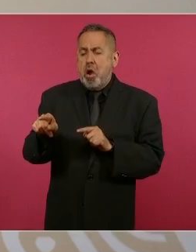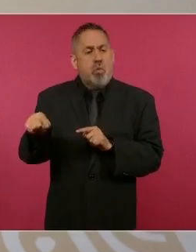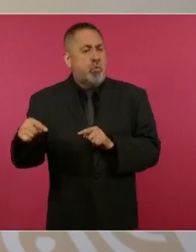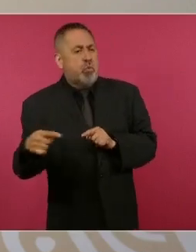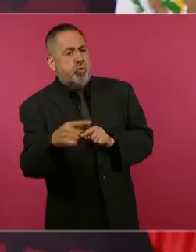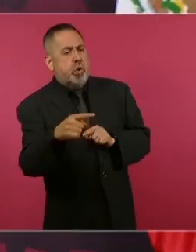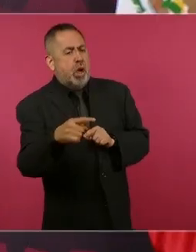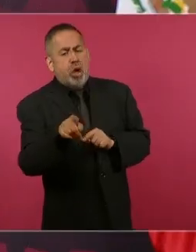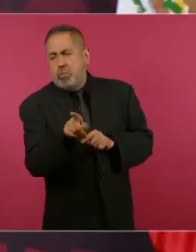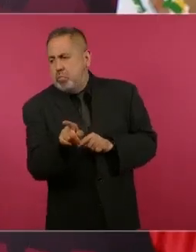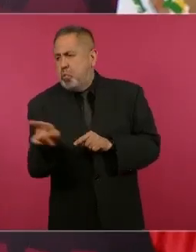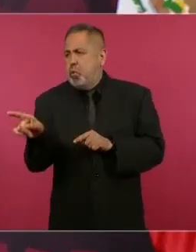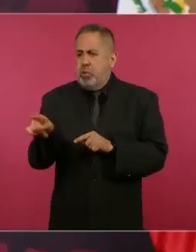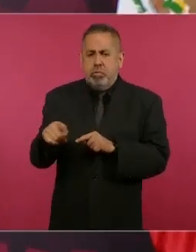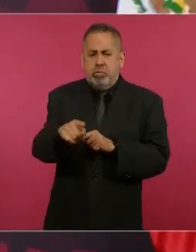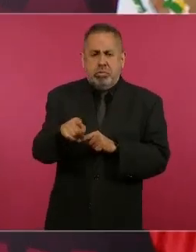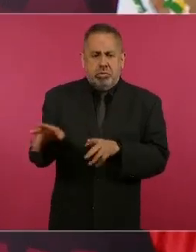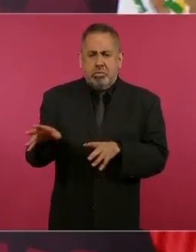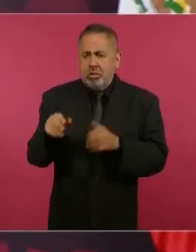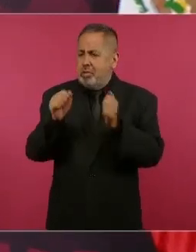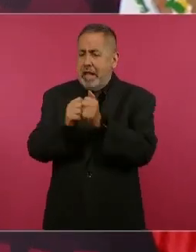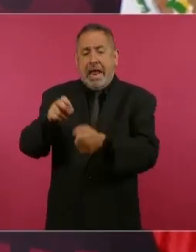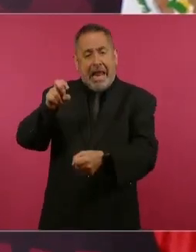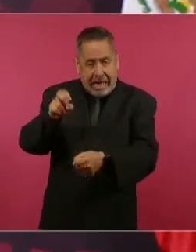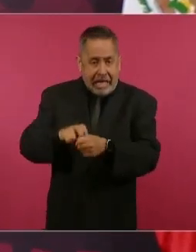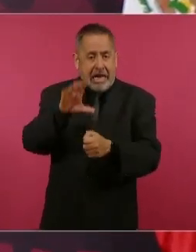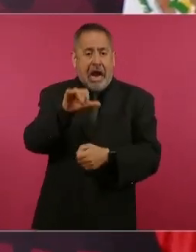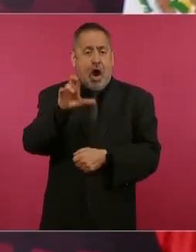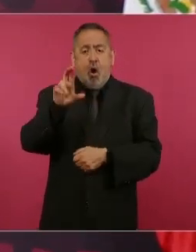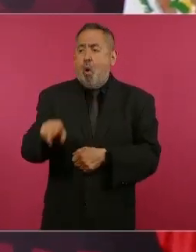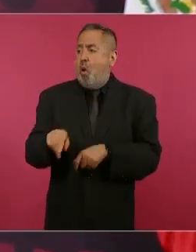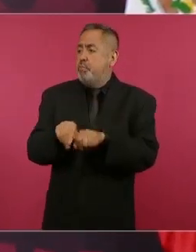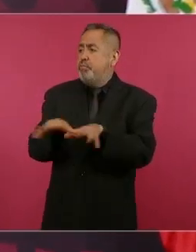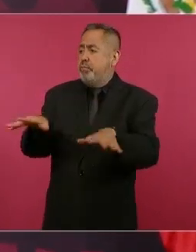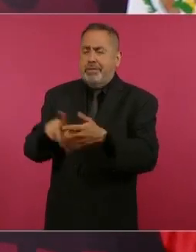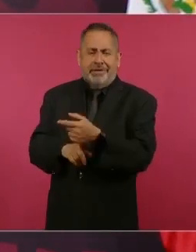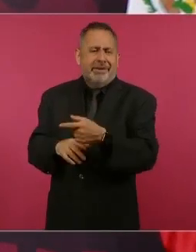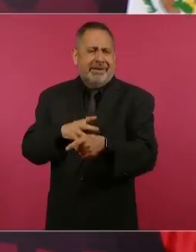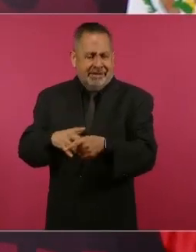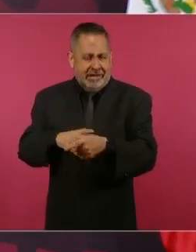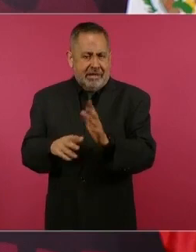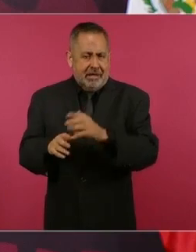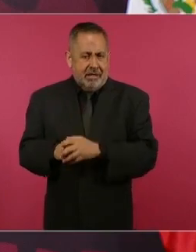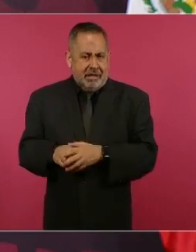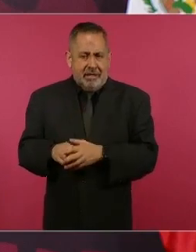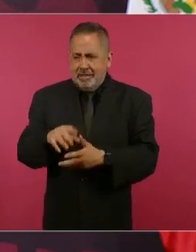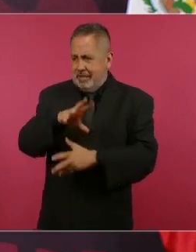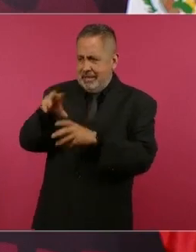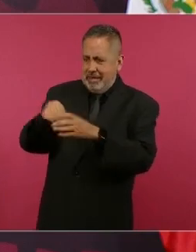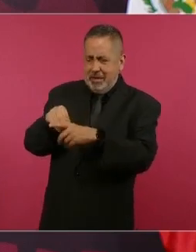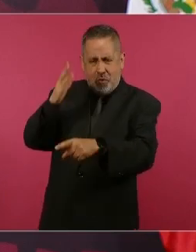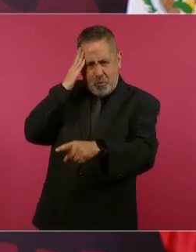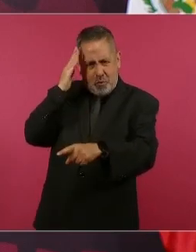arqueológica, en pleno Cancún, que está el Meco,